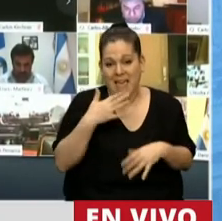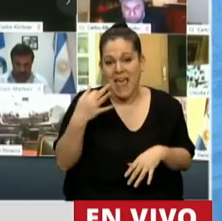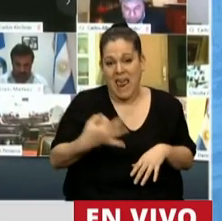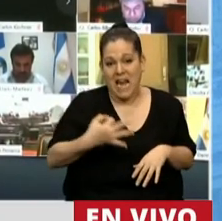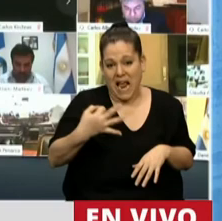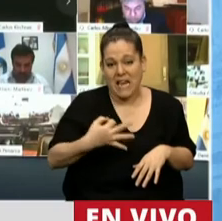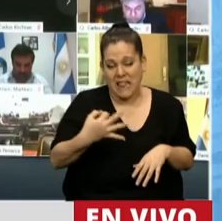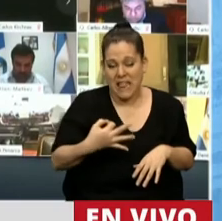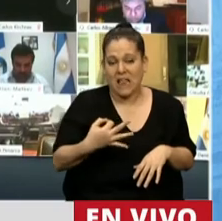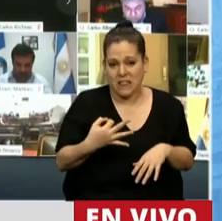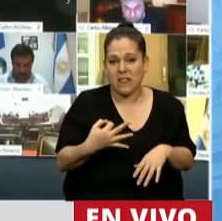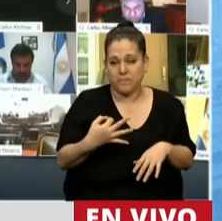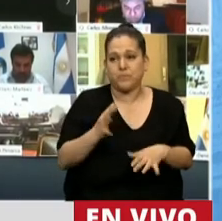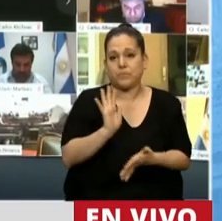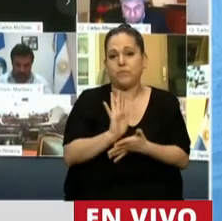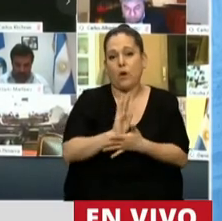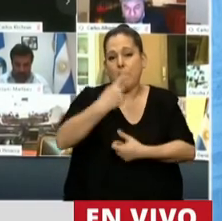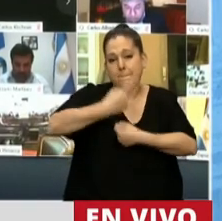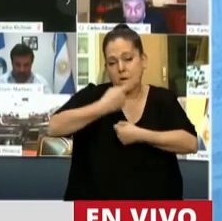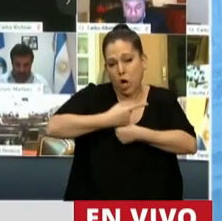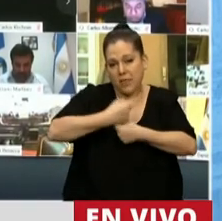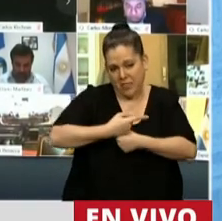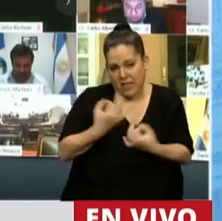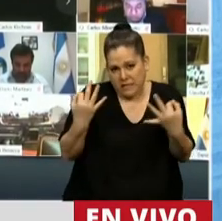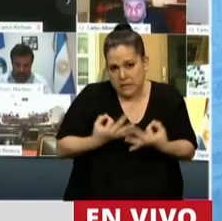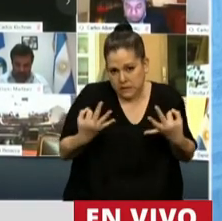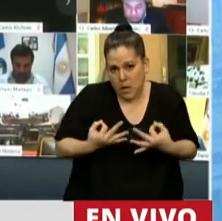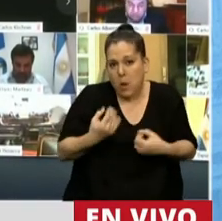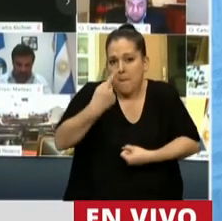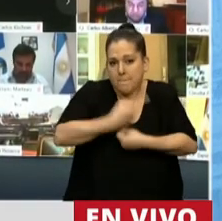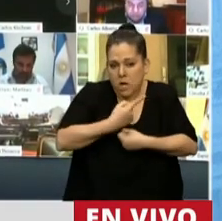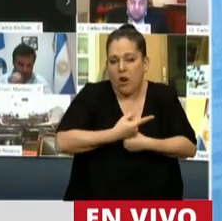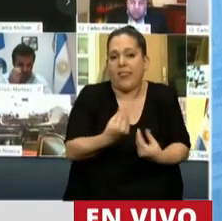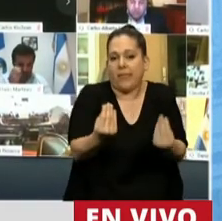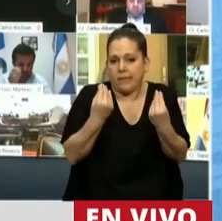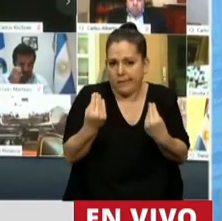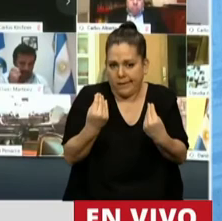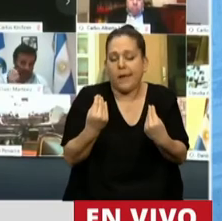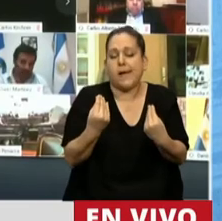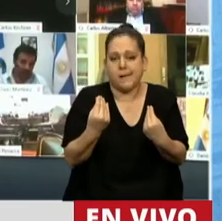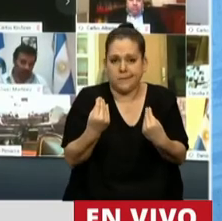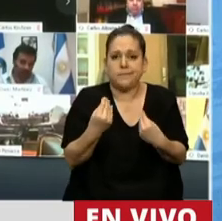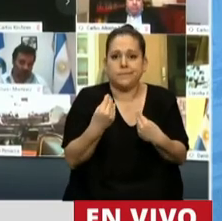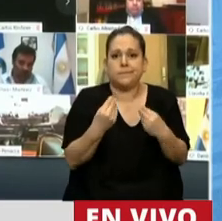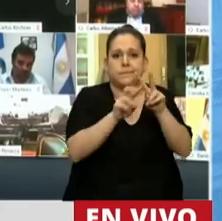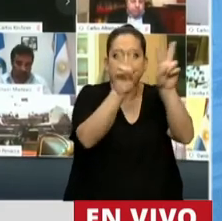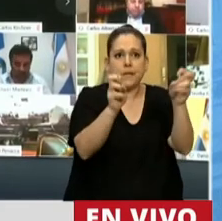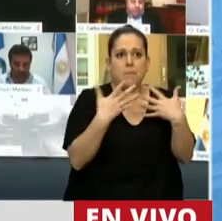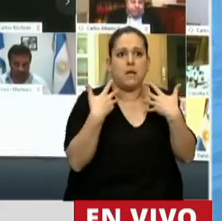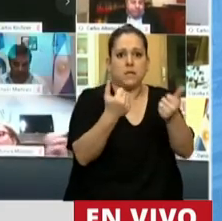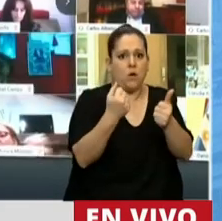puso como prioridad principal y está bien el tema de resolver la cuestión de la salud.